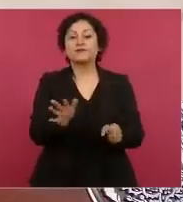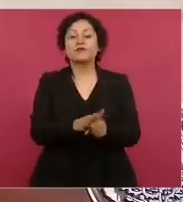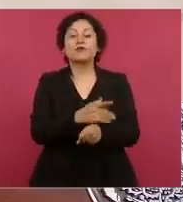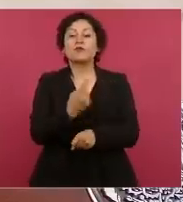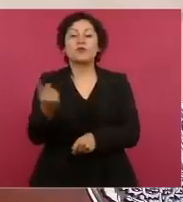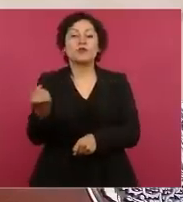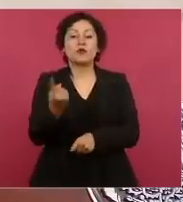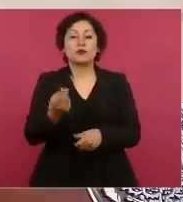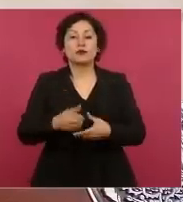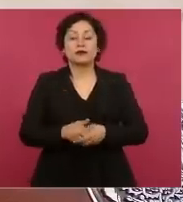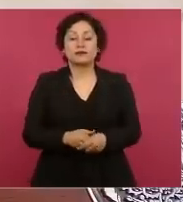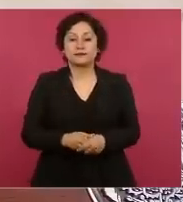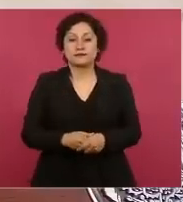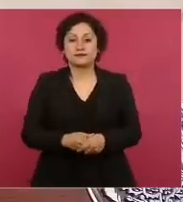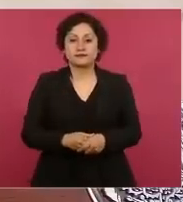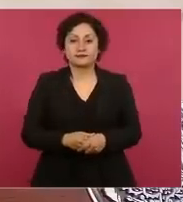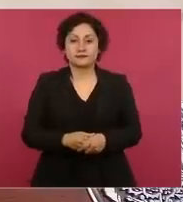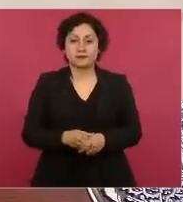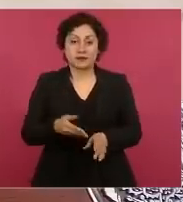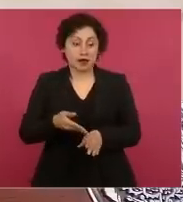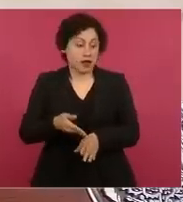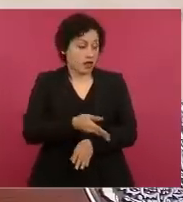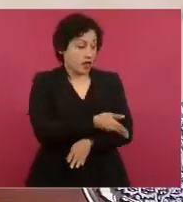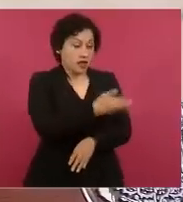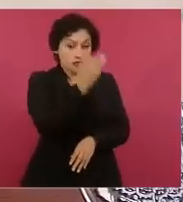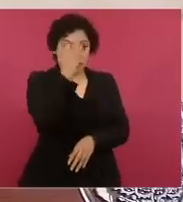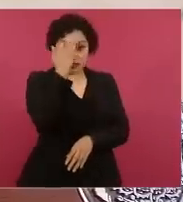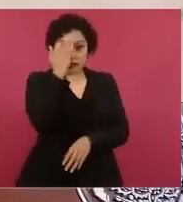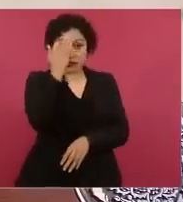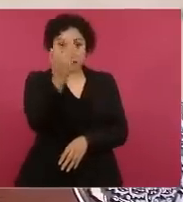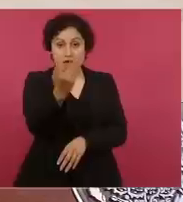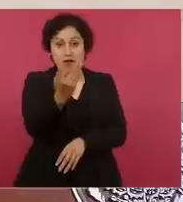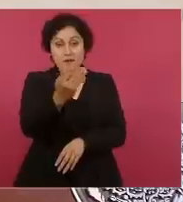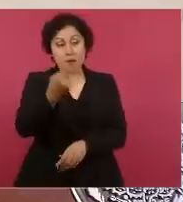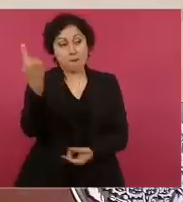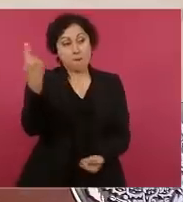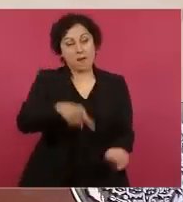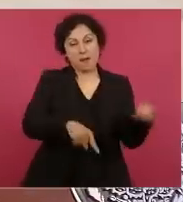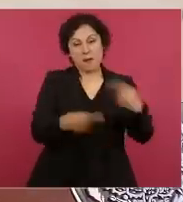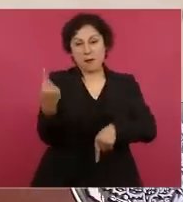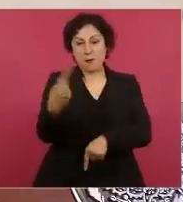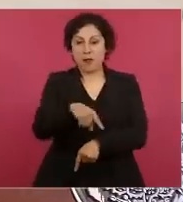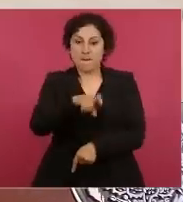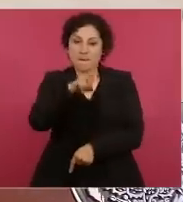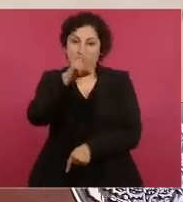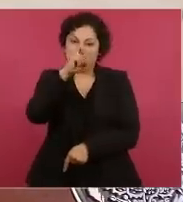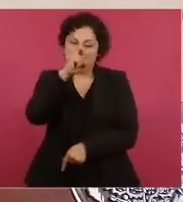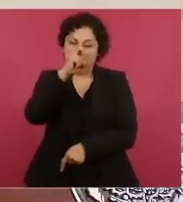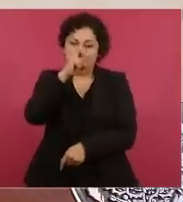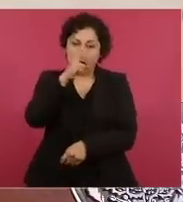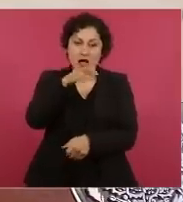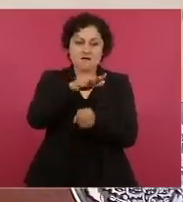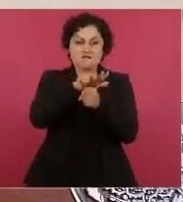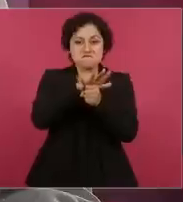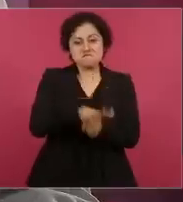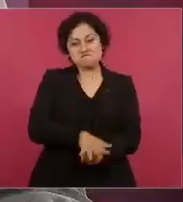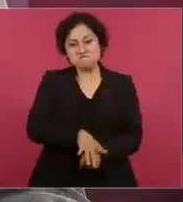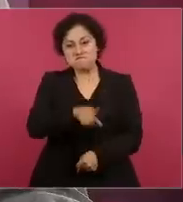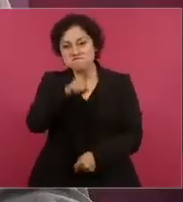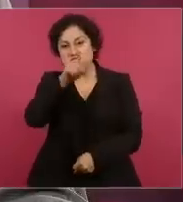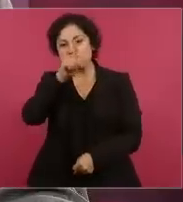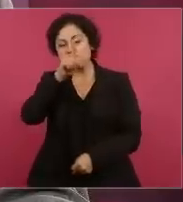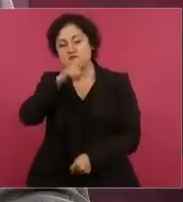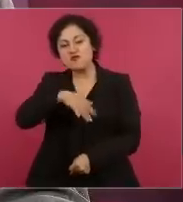régimen autoritario, antidemocrático, corrupto, llamado neoliberal,